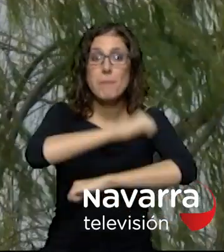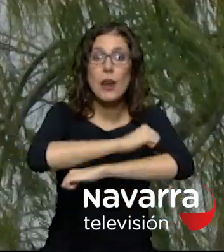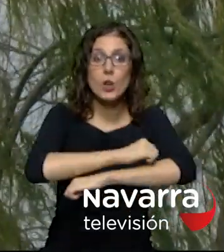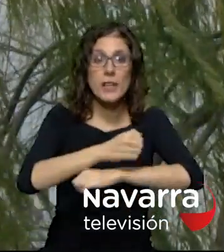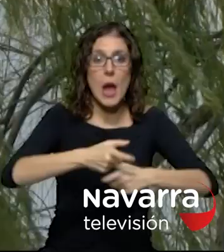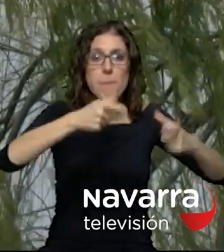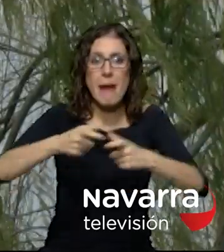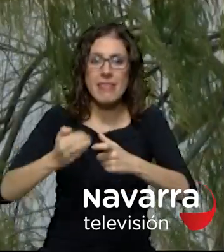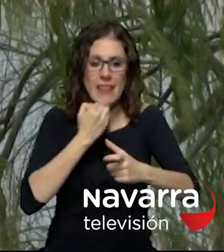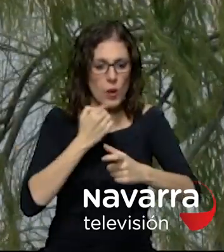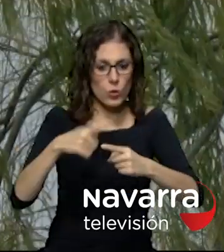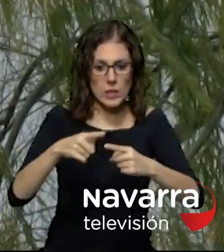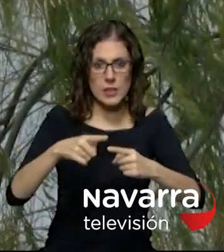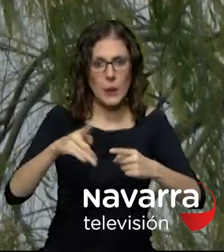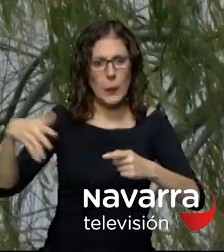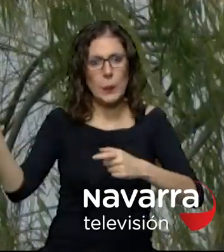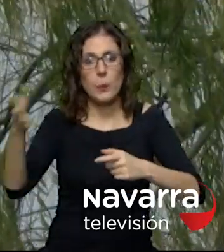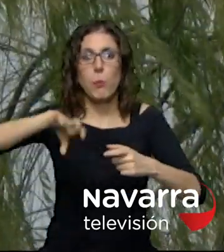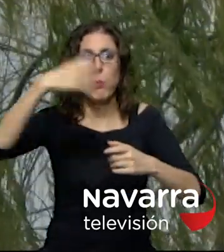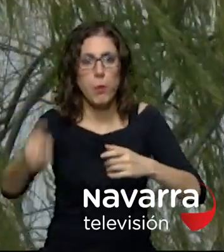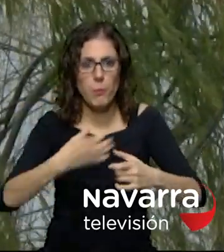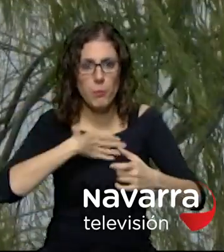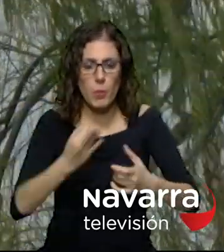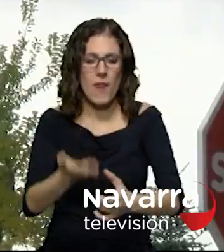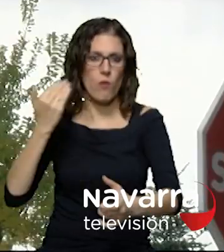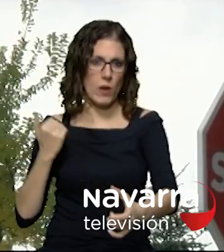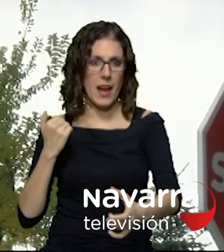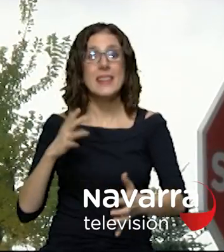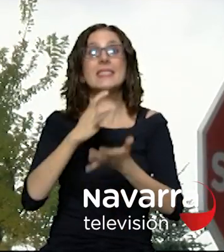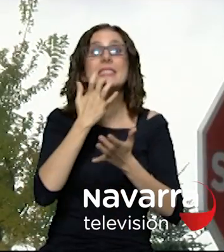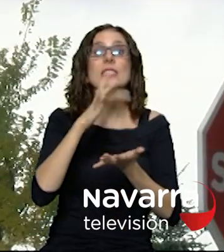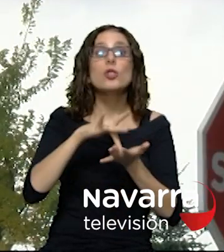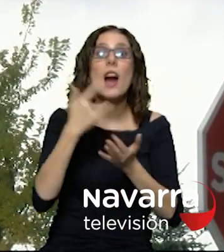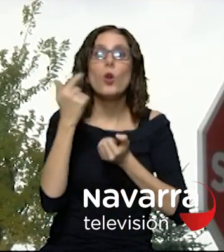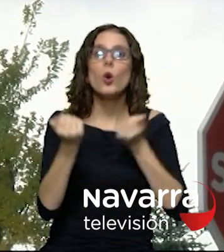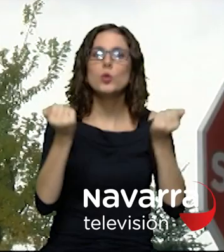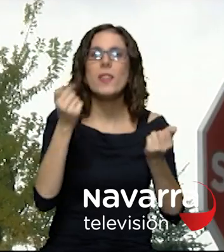al pasar por zonas de arbolado y al conducir prestar atención a los golpes de viento